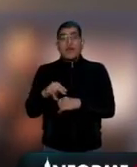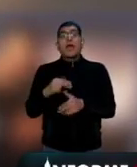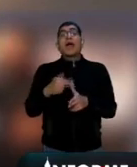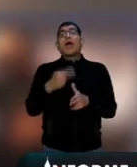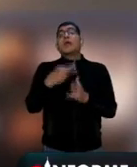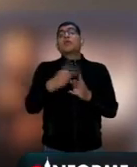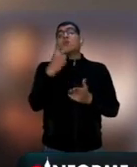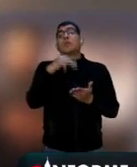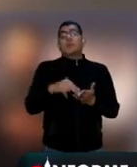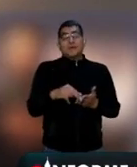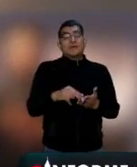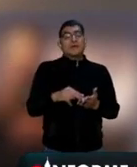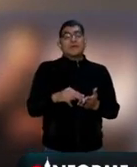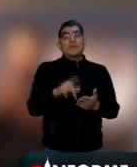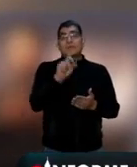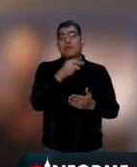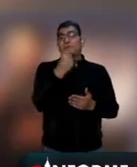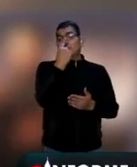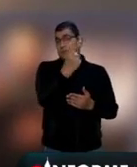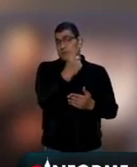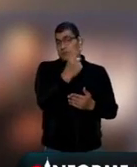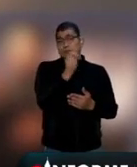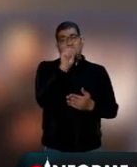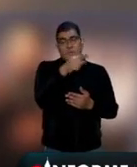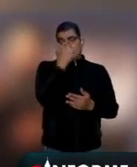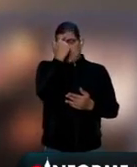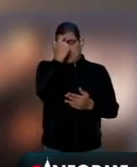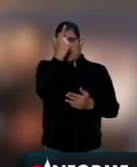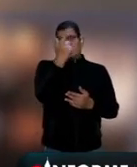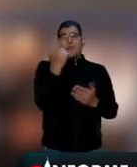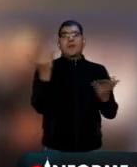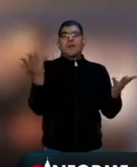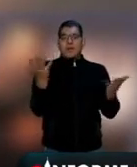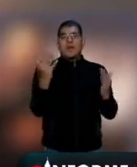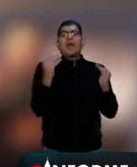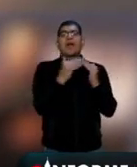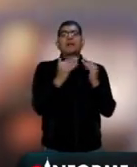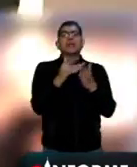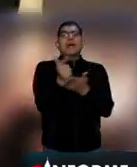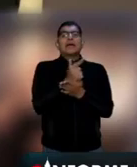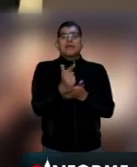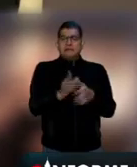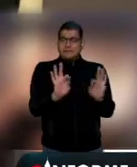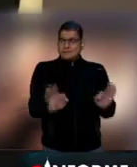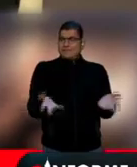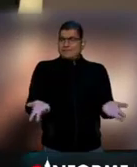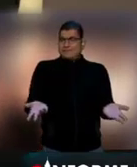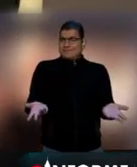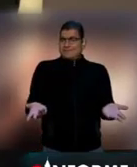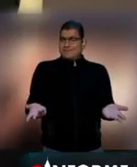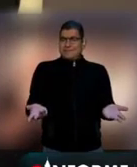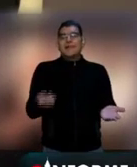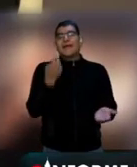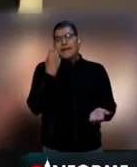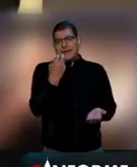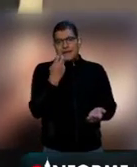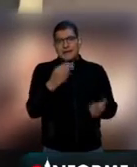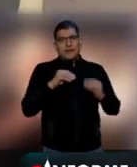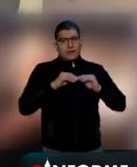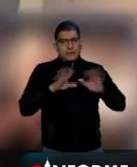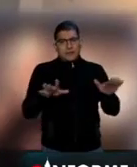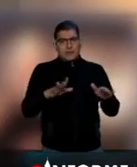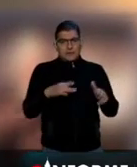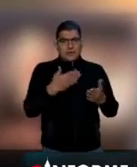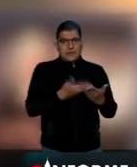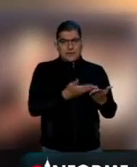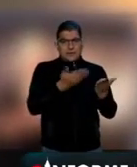inventaron La Casa Gris. Esto me lleva al